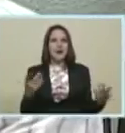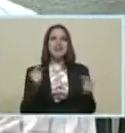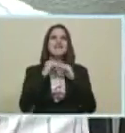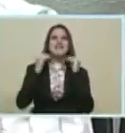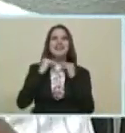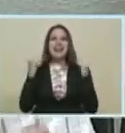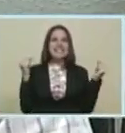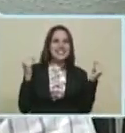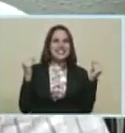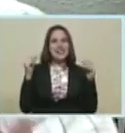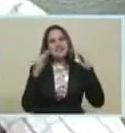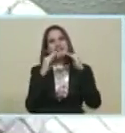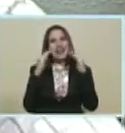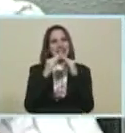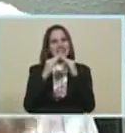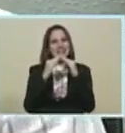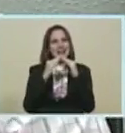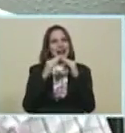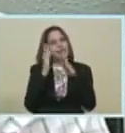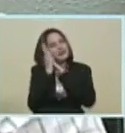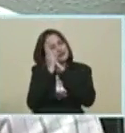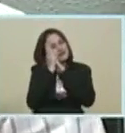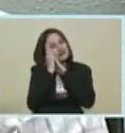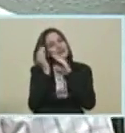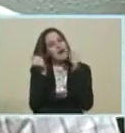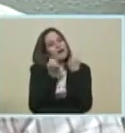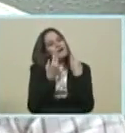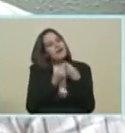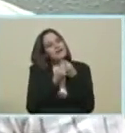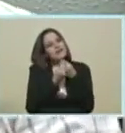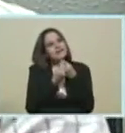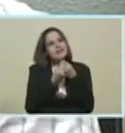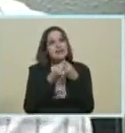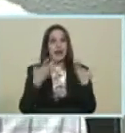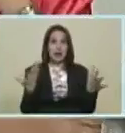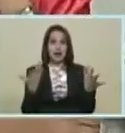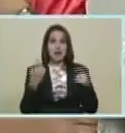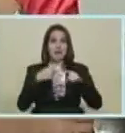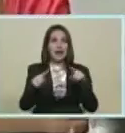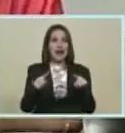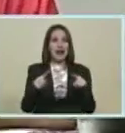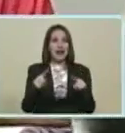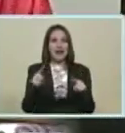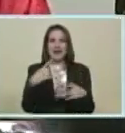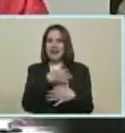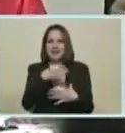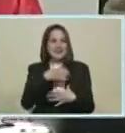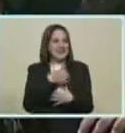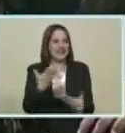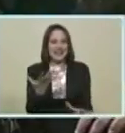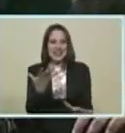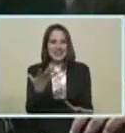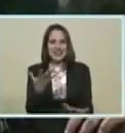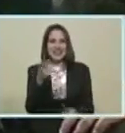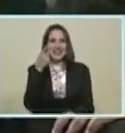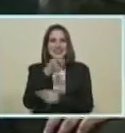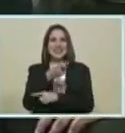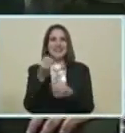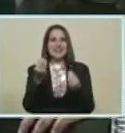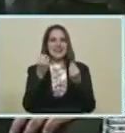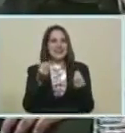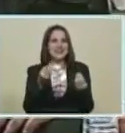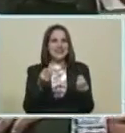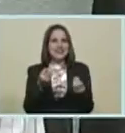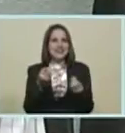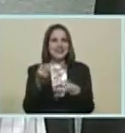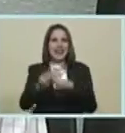lacito Se lo lleva para su casa Se lleva a dormir Con el conejo a la cama Etcétera Pero Esa parte De la batalla Que tenemos que dar Para